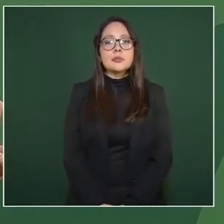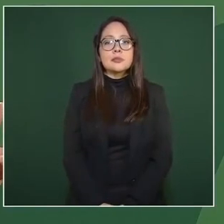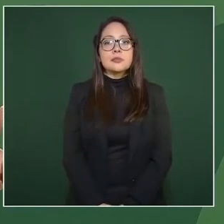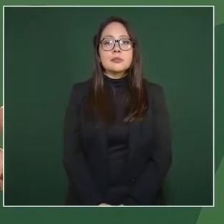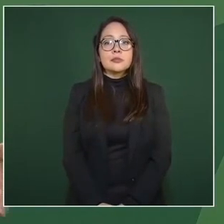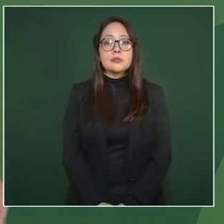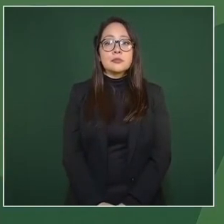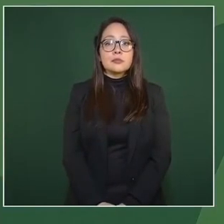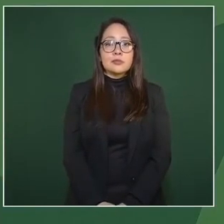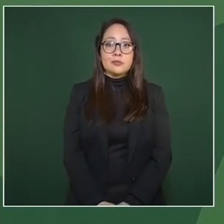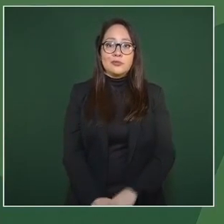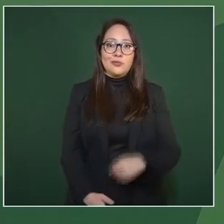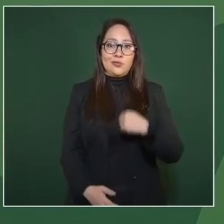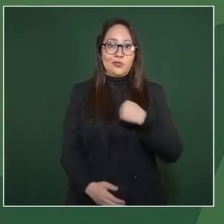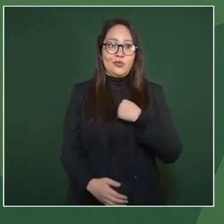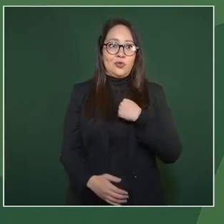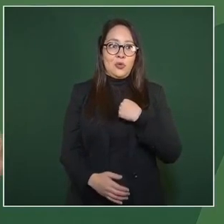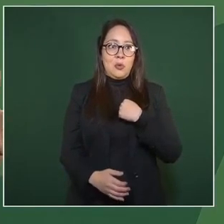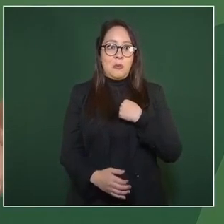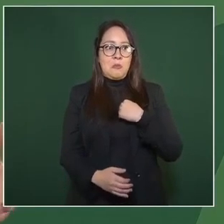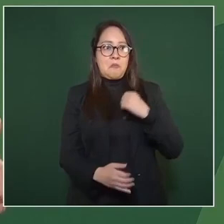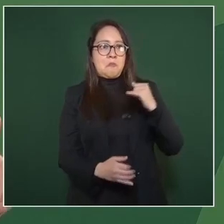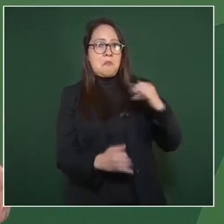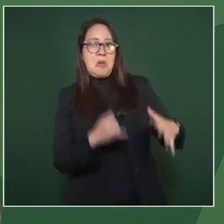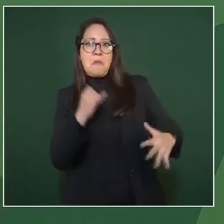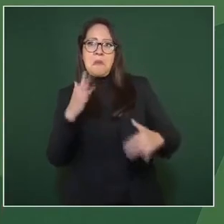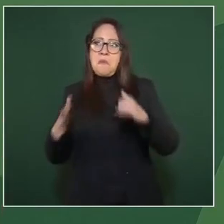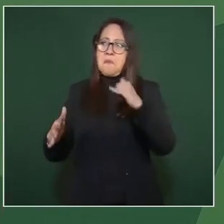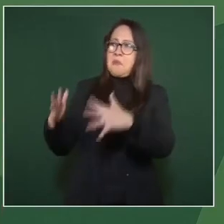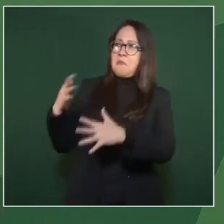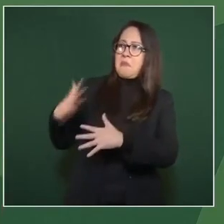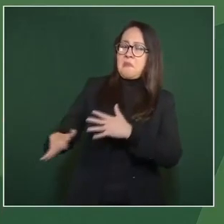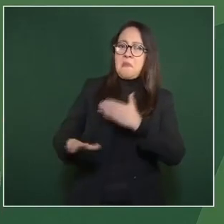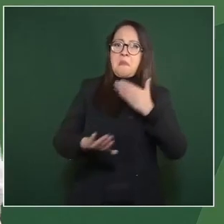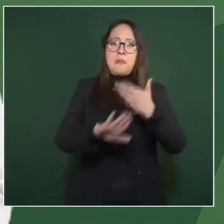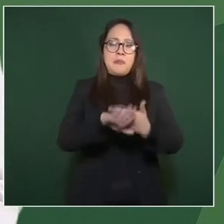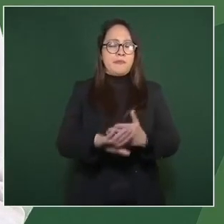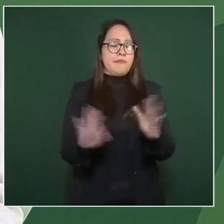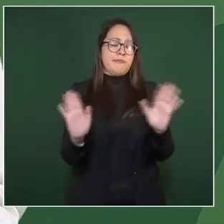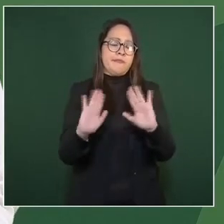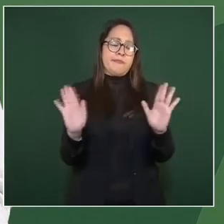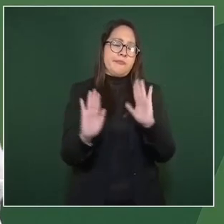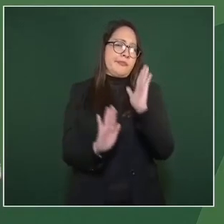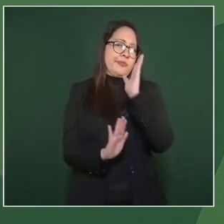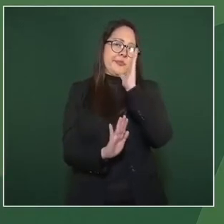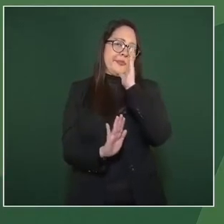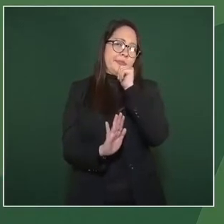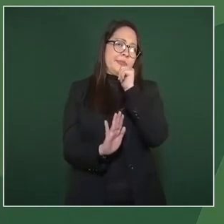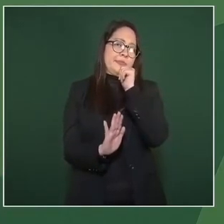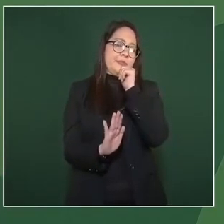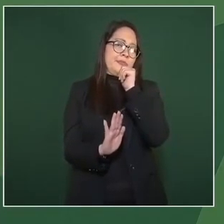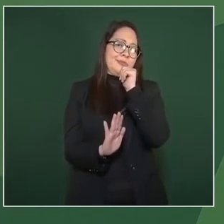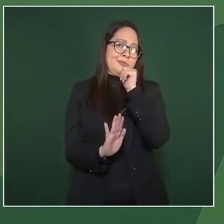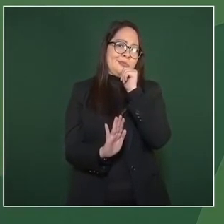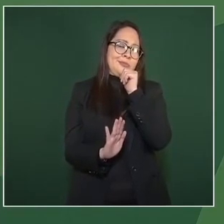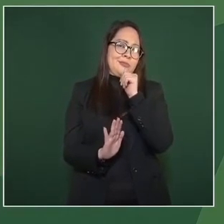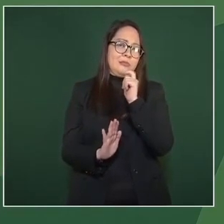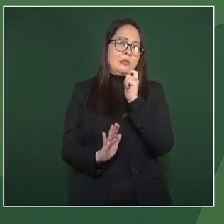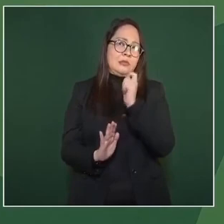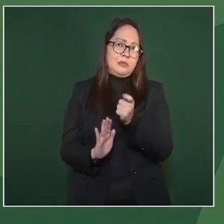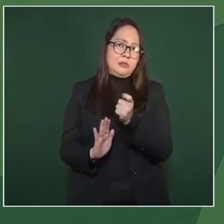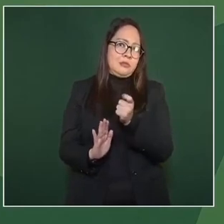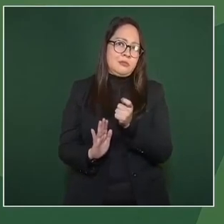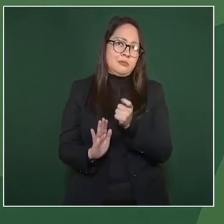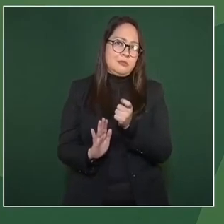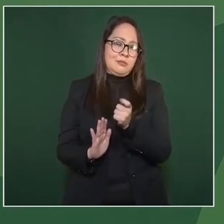ofender a nadie. hay algo en nuestra Constitución que